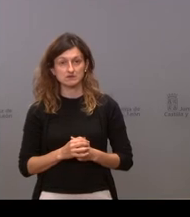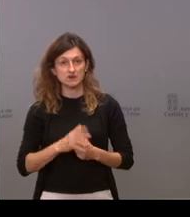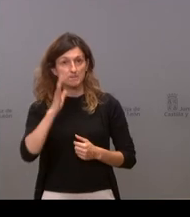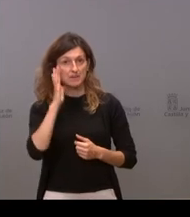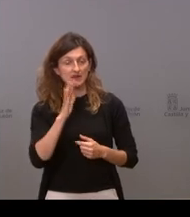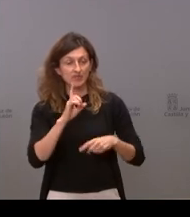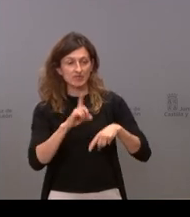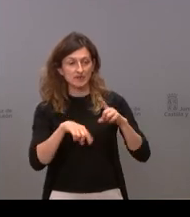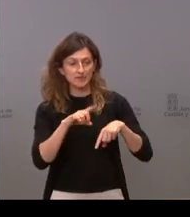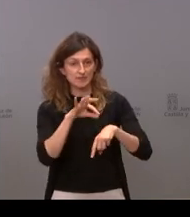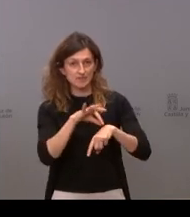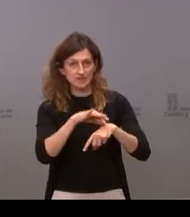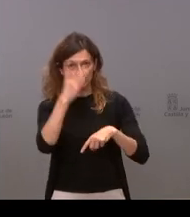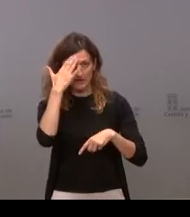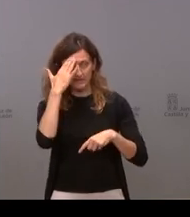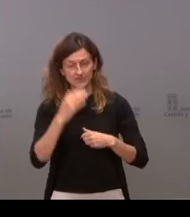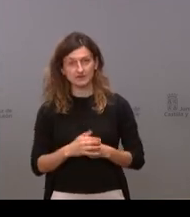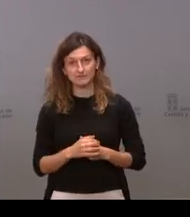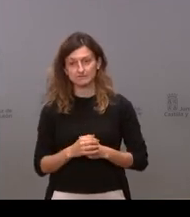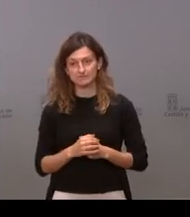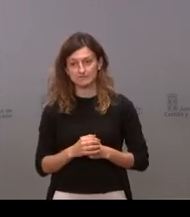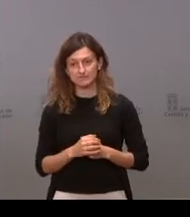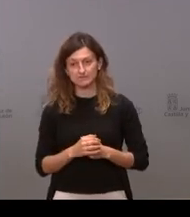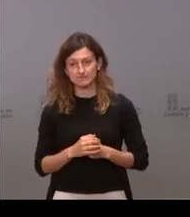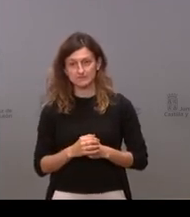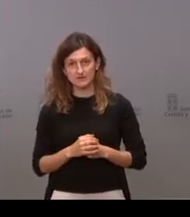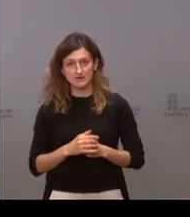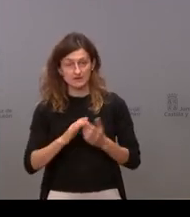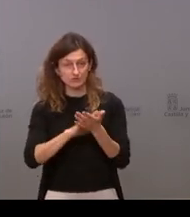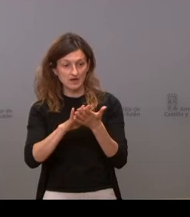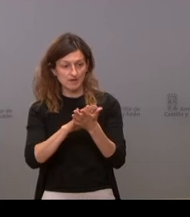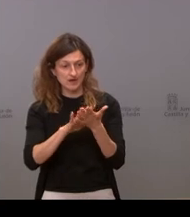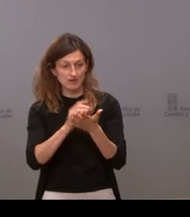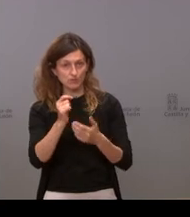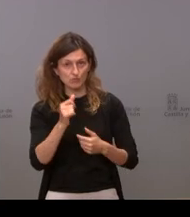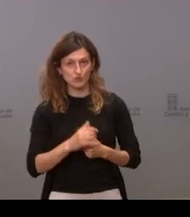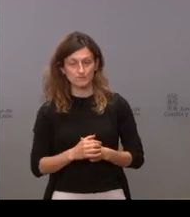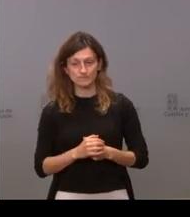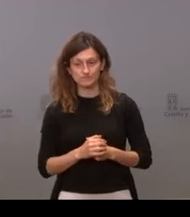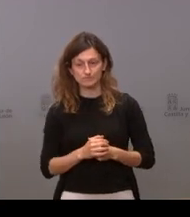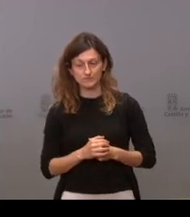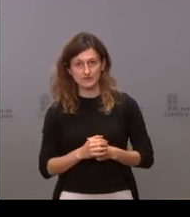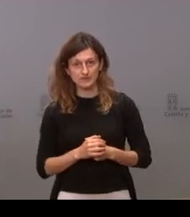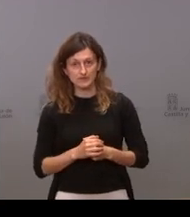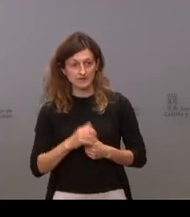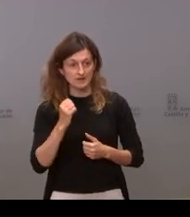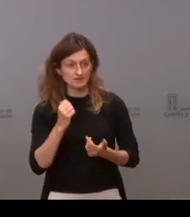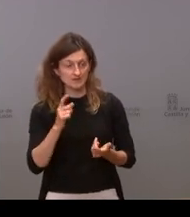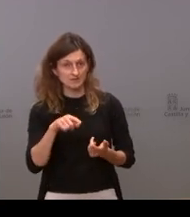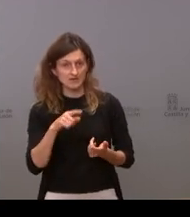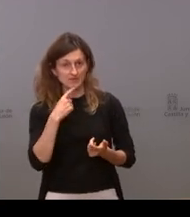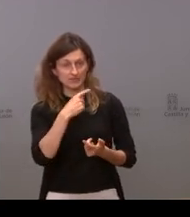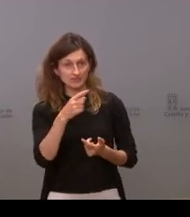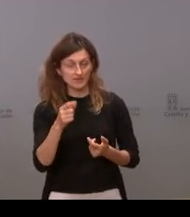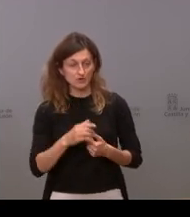manos de los médicos de primaria como se plantea un poquito todo esto y abusando un poco de su confianza de su